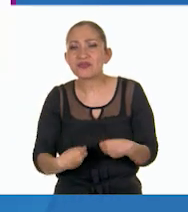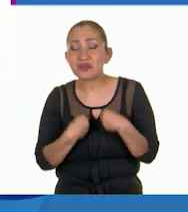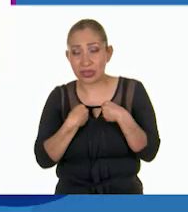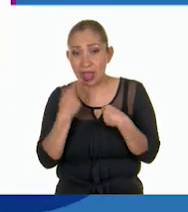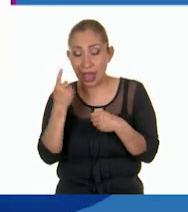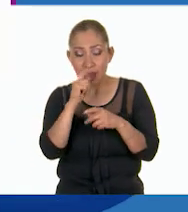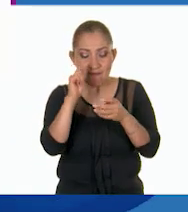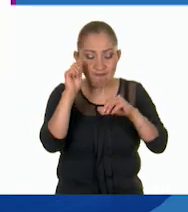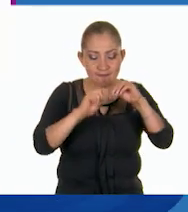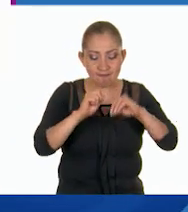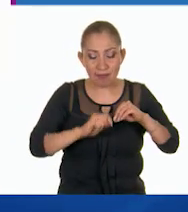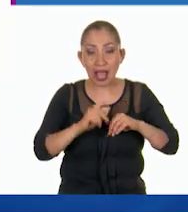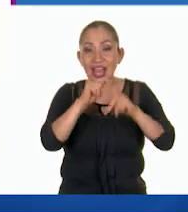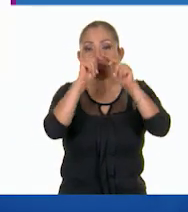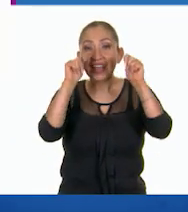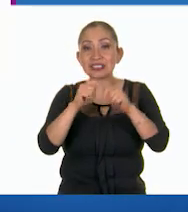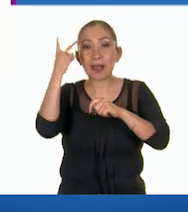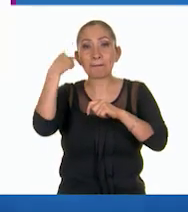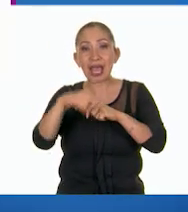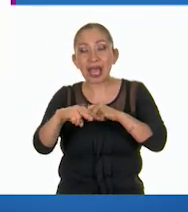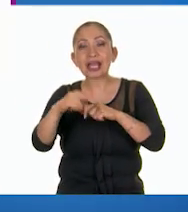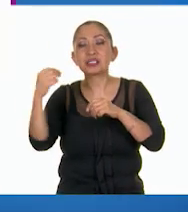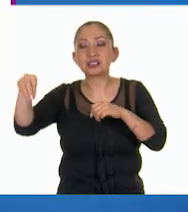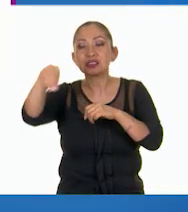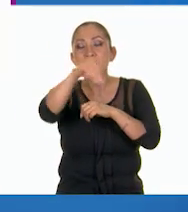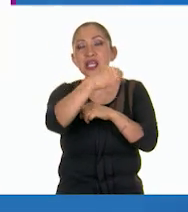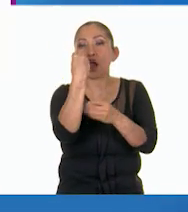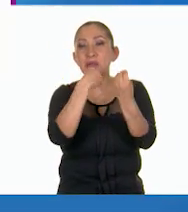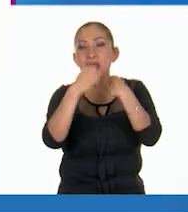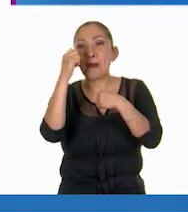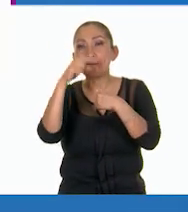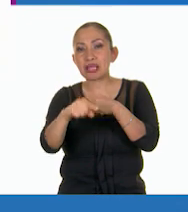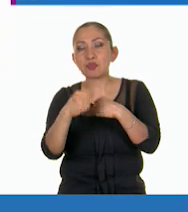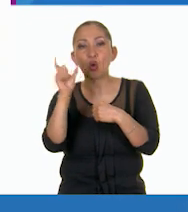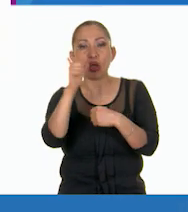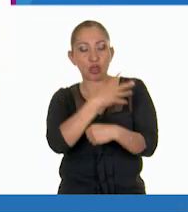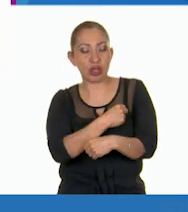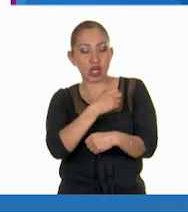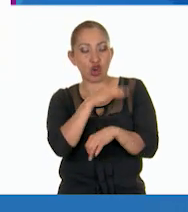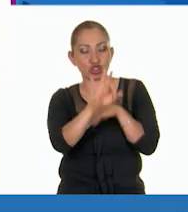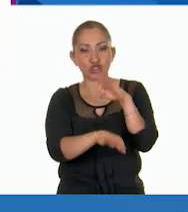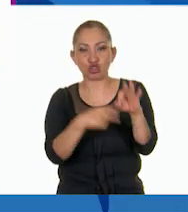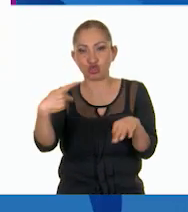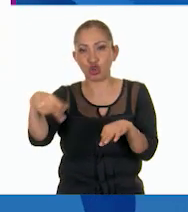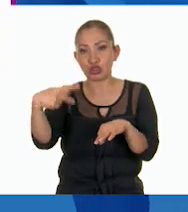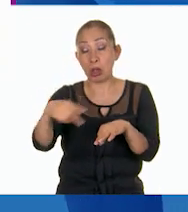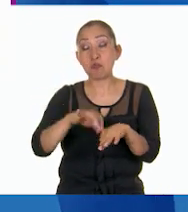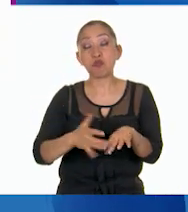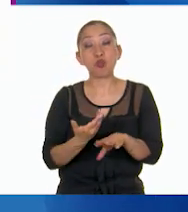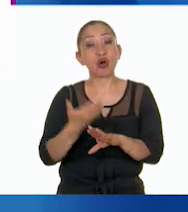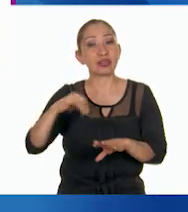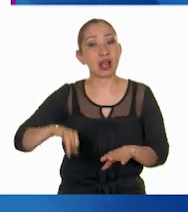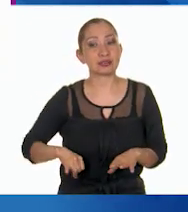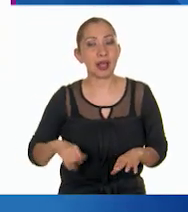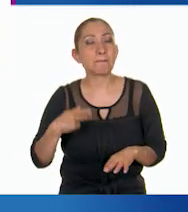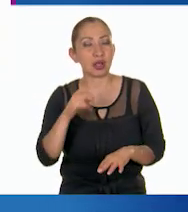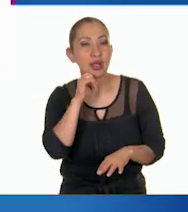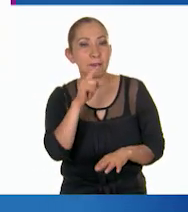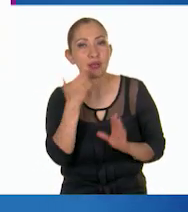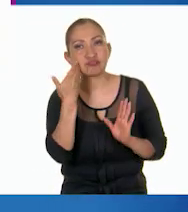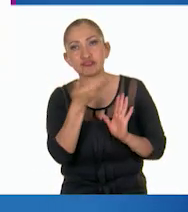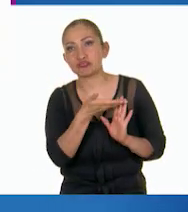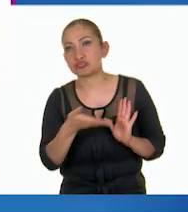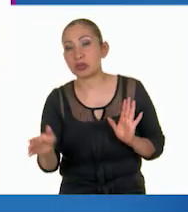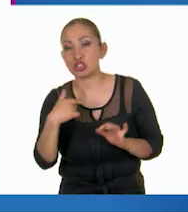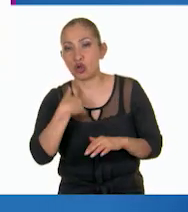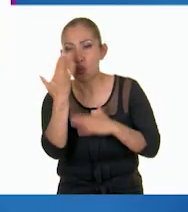Hicimos una tesis relacionada a los viajes de alimentación durante la crianza y bueno, esto fue muy interesante, pero también a lo largo